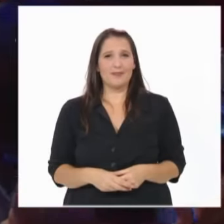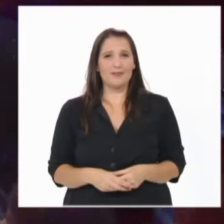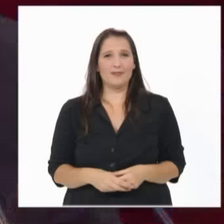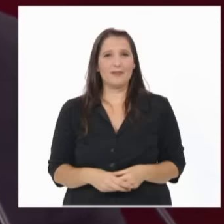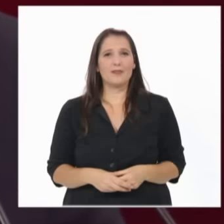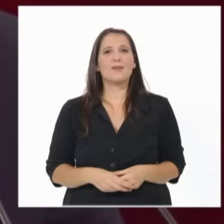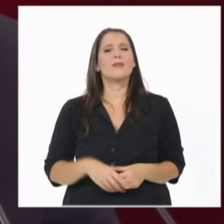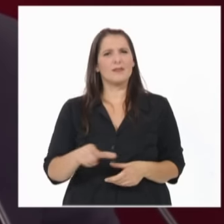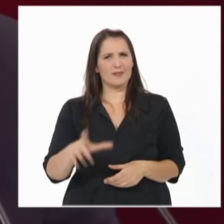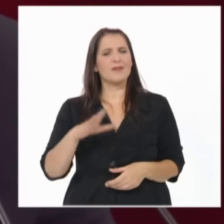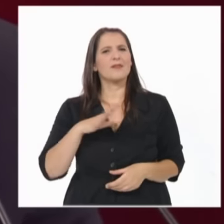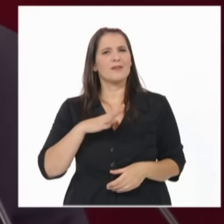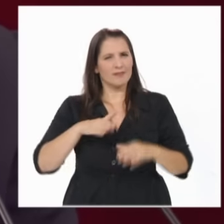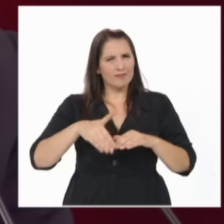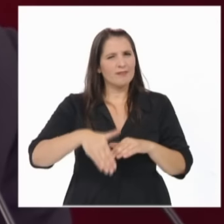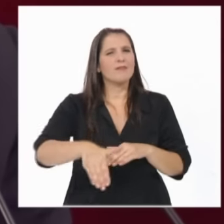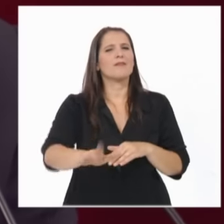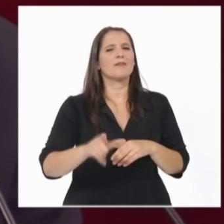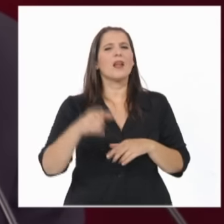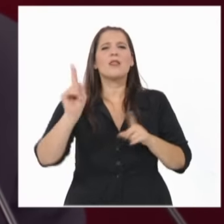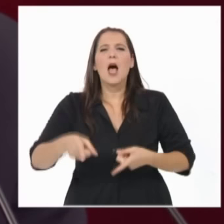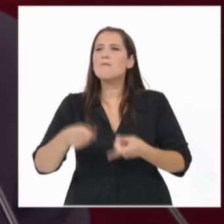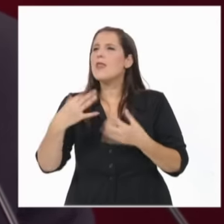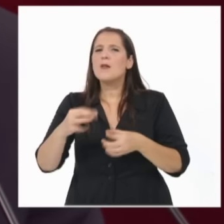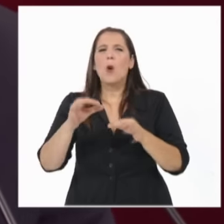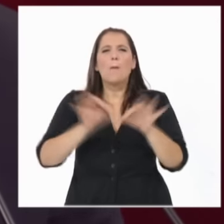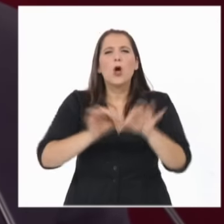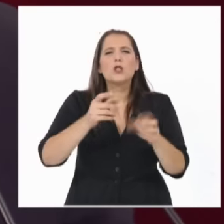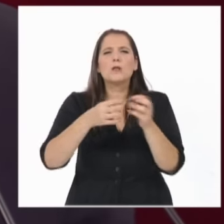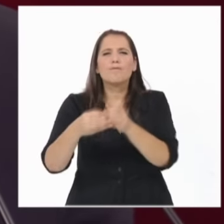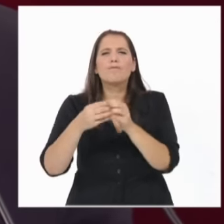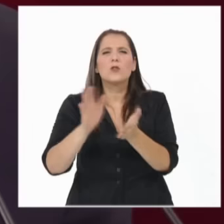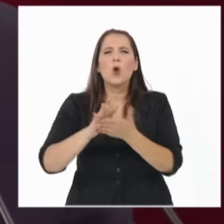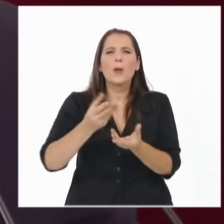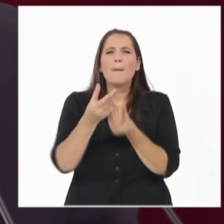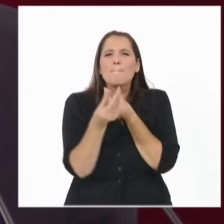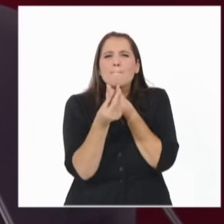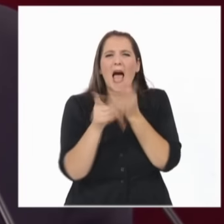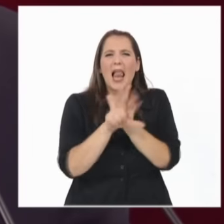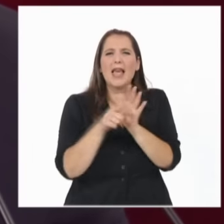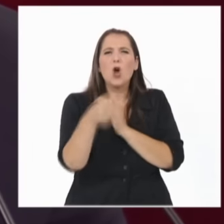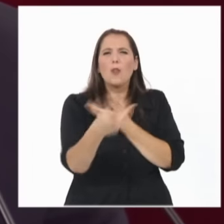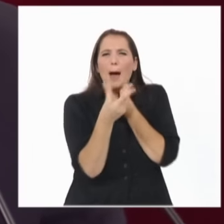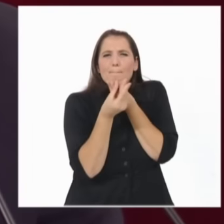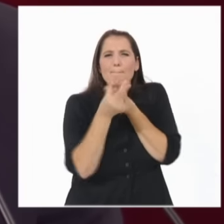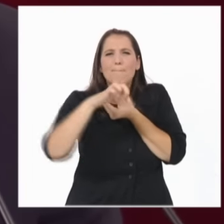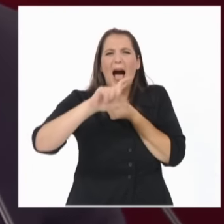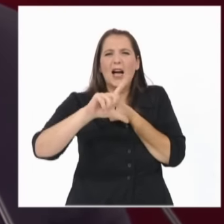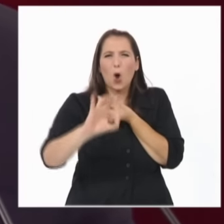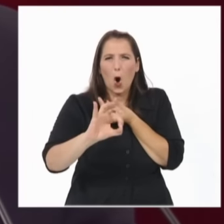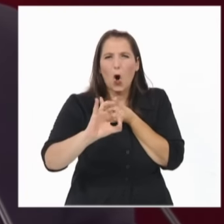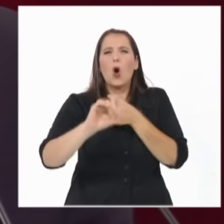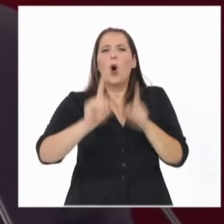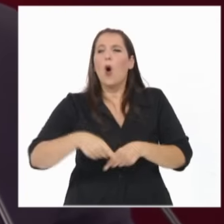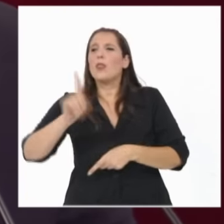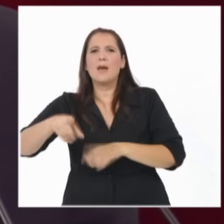Hacia adelante, tendremos que debatir proyectos como la ley contra el PACO, la reforma del Código Procesal